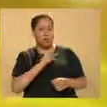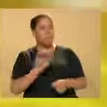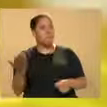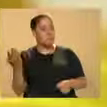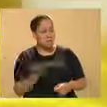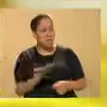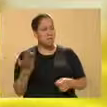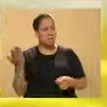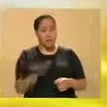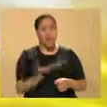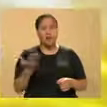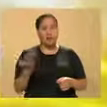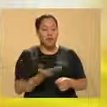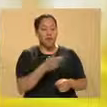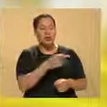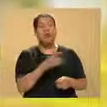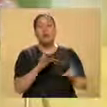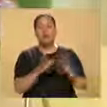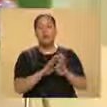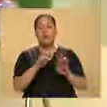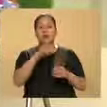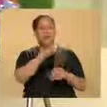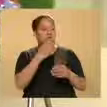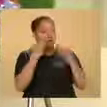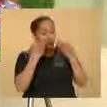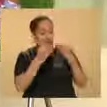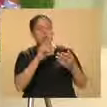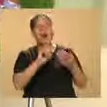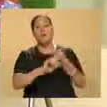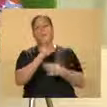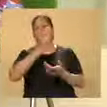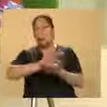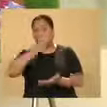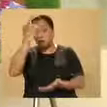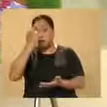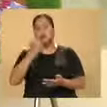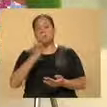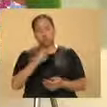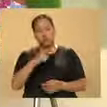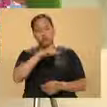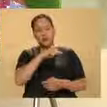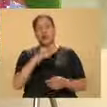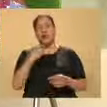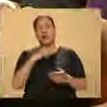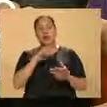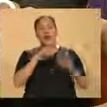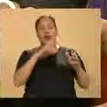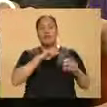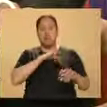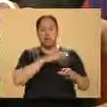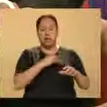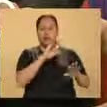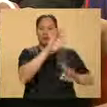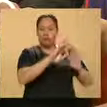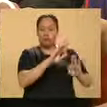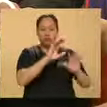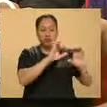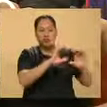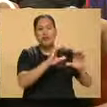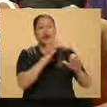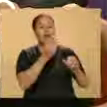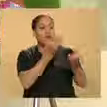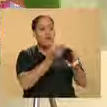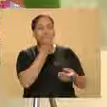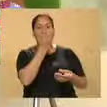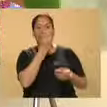y se tipifica como un delito, pues me hago acreedora a perder los derechos, como es la pérdida de la patria